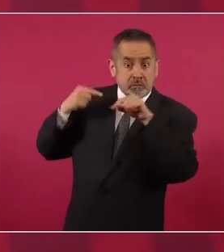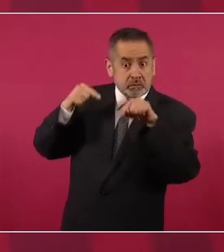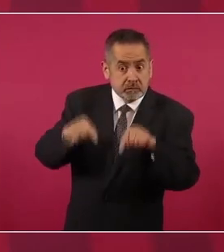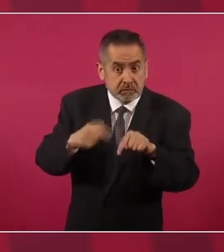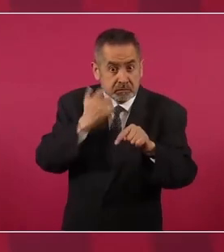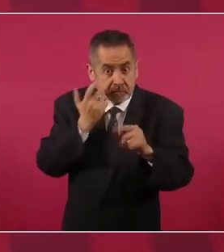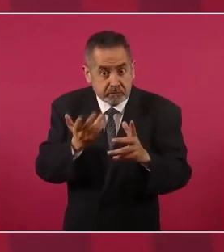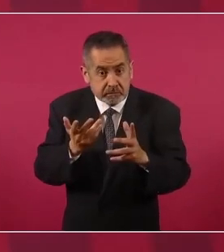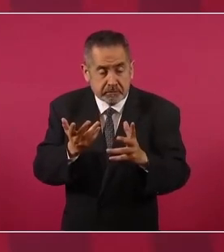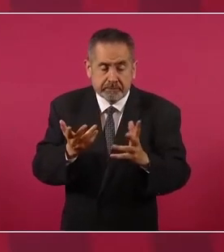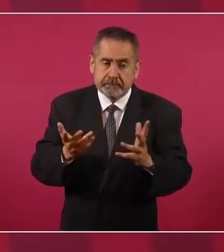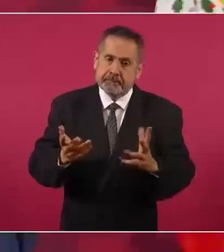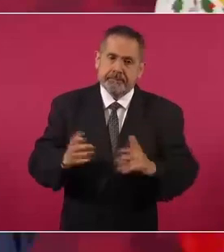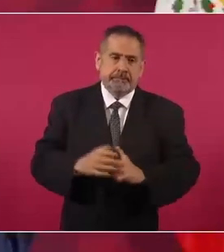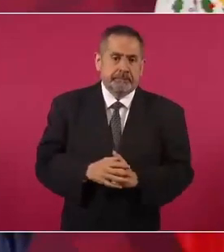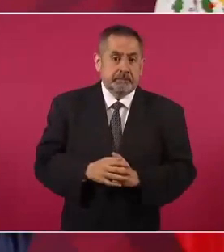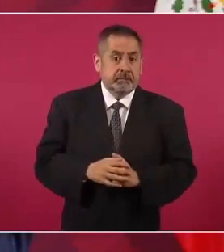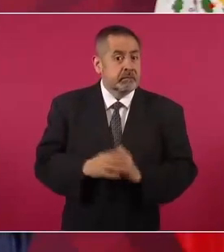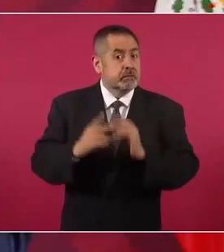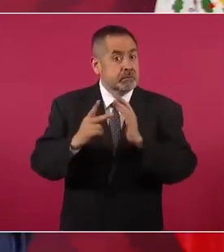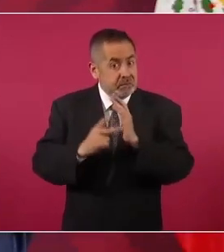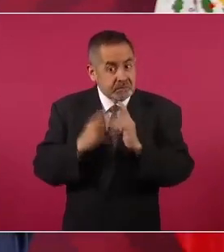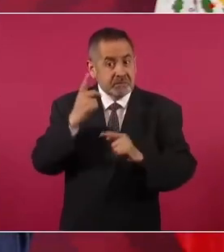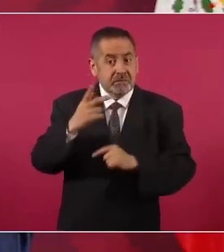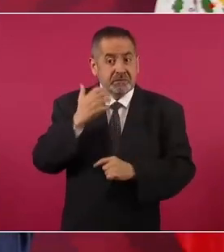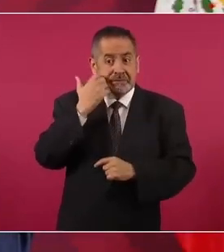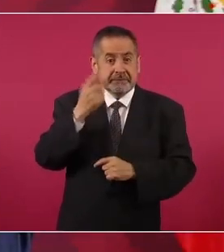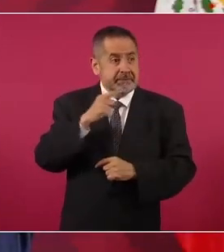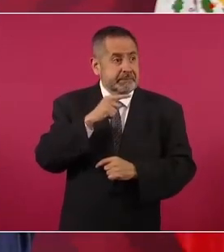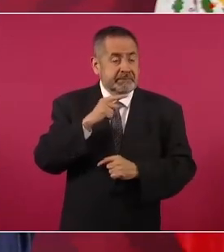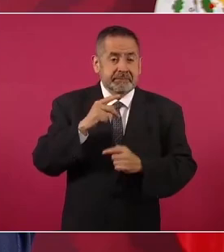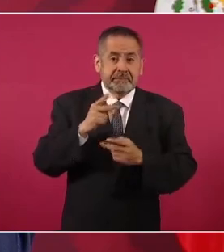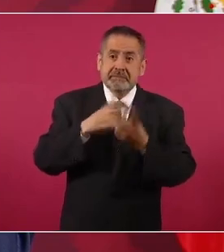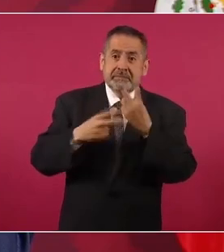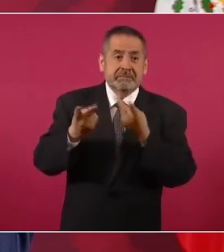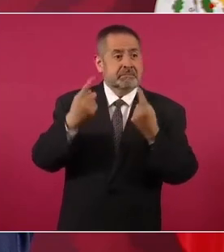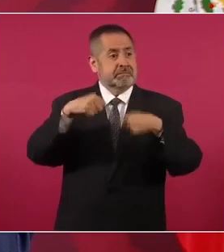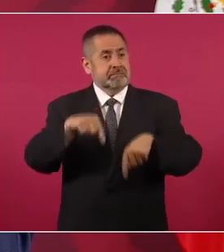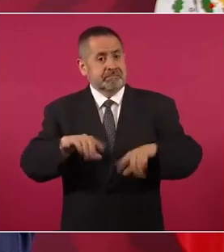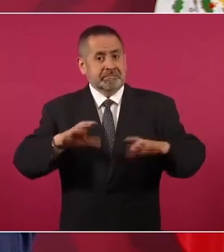la que quieren que regrese